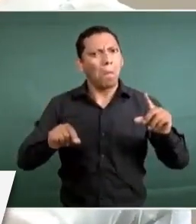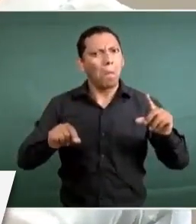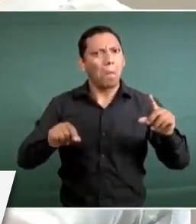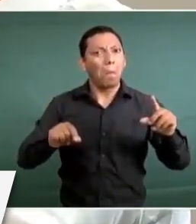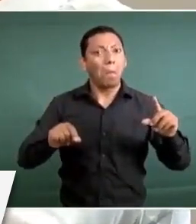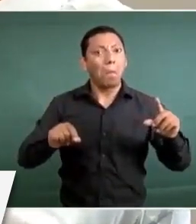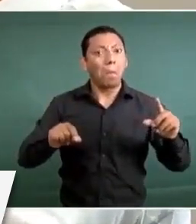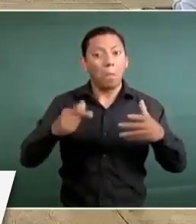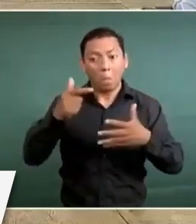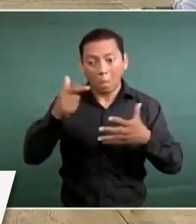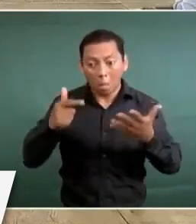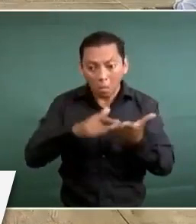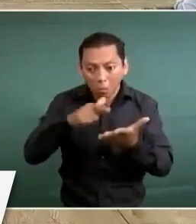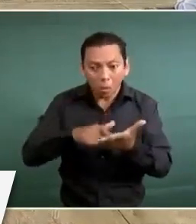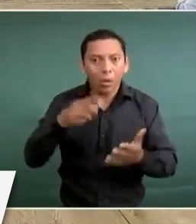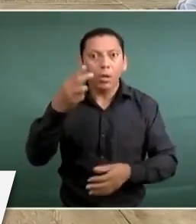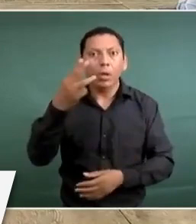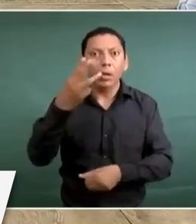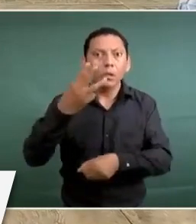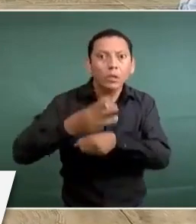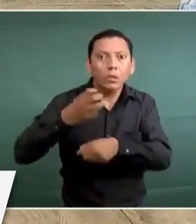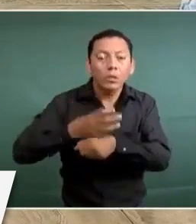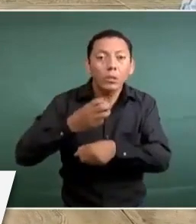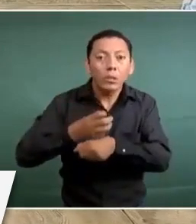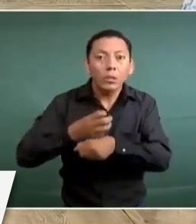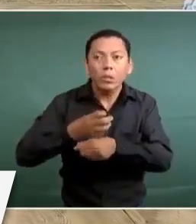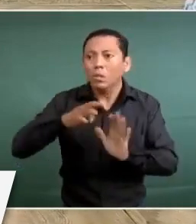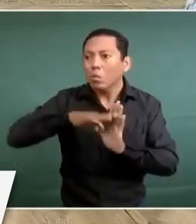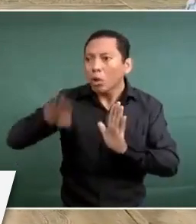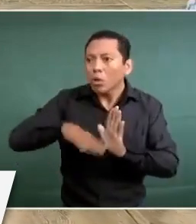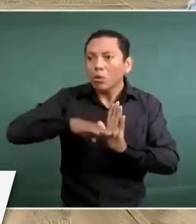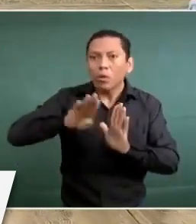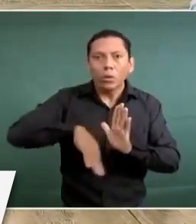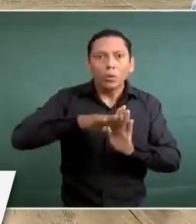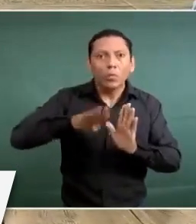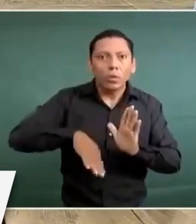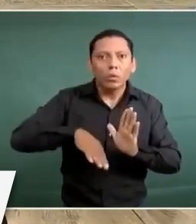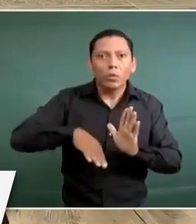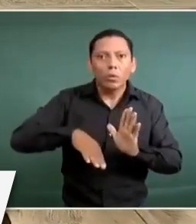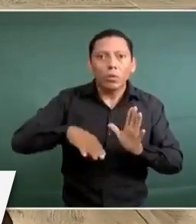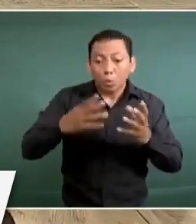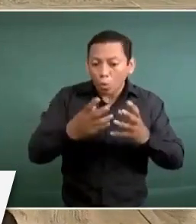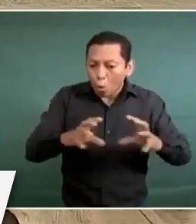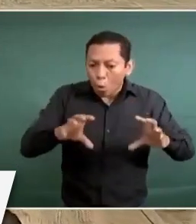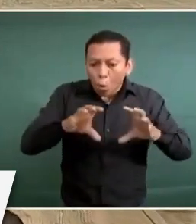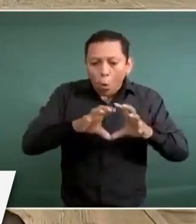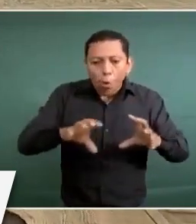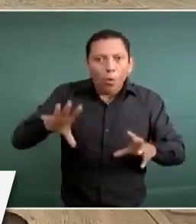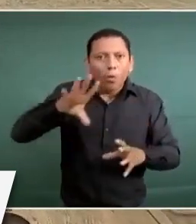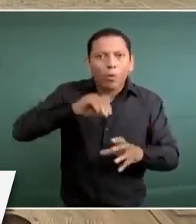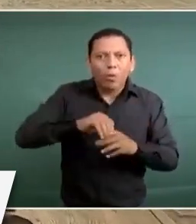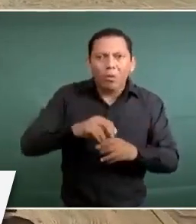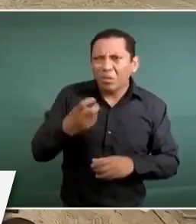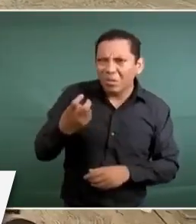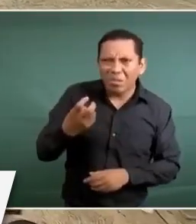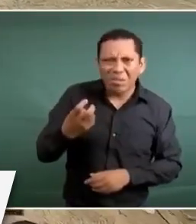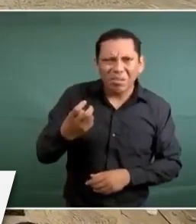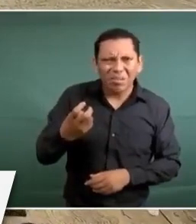lugar en fallecimientos en el mundo y eso es